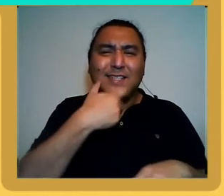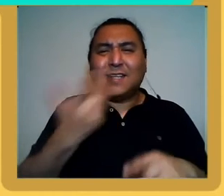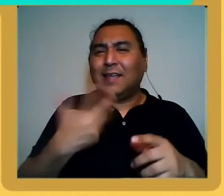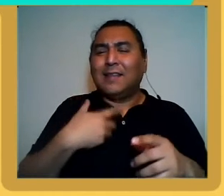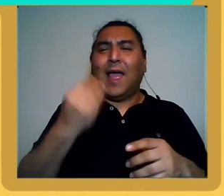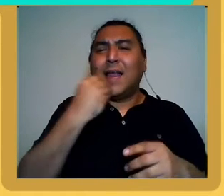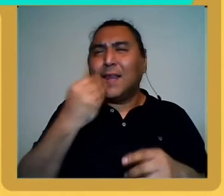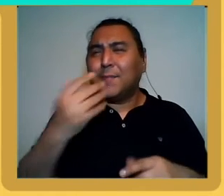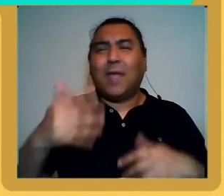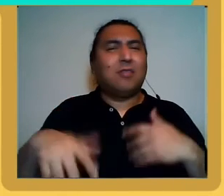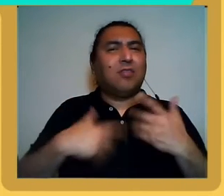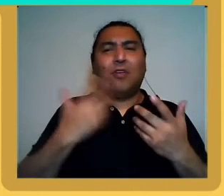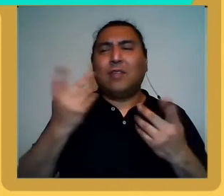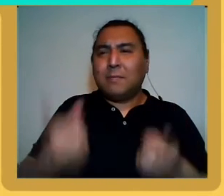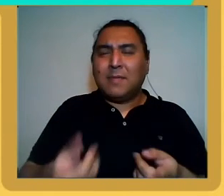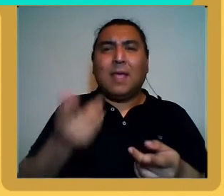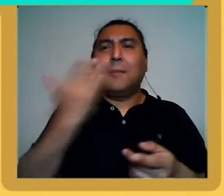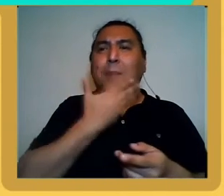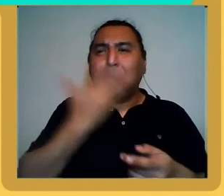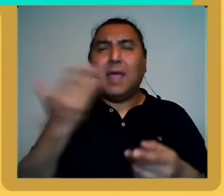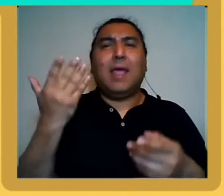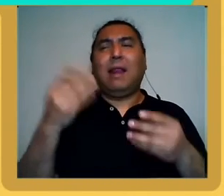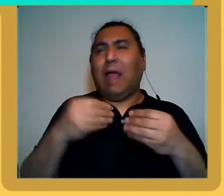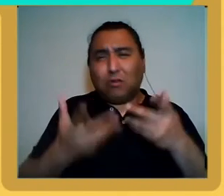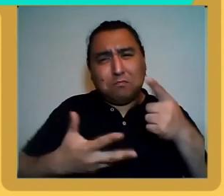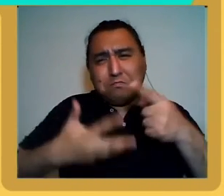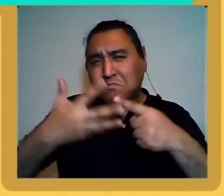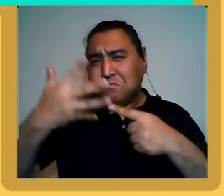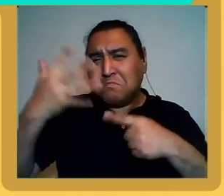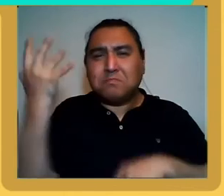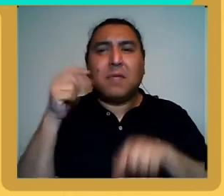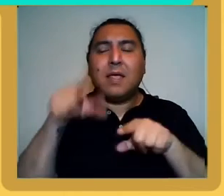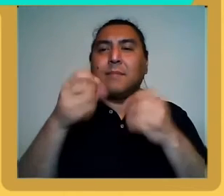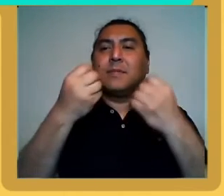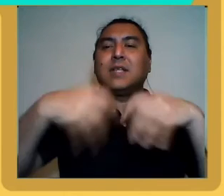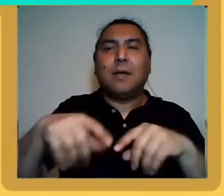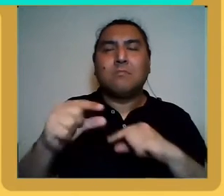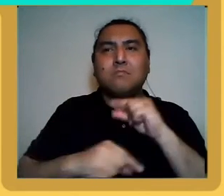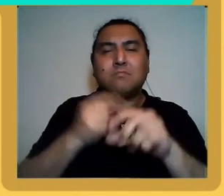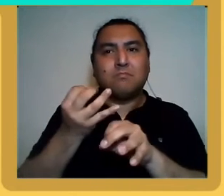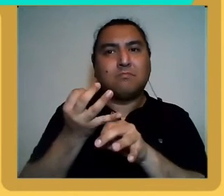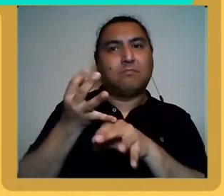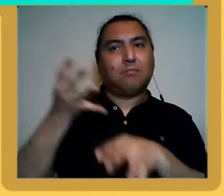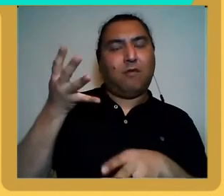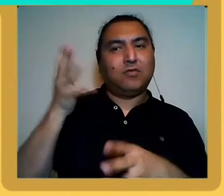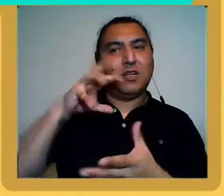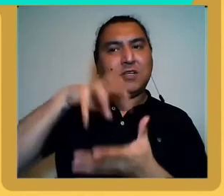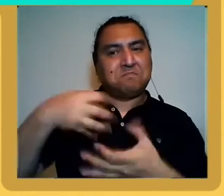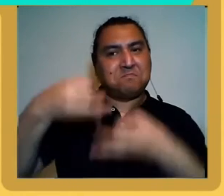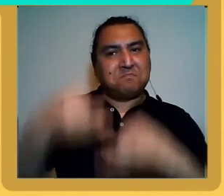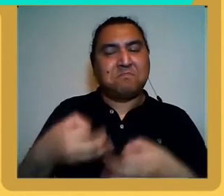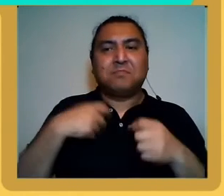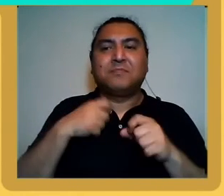cartón y papel. Era, digamos, empezaba la profesionalización de Arcor. Así que yo diría que